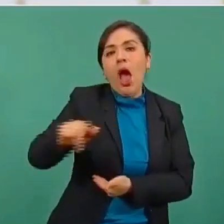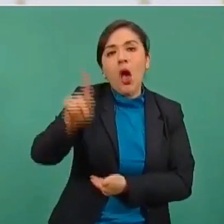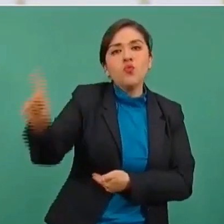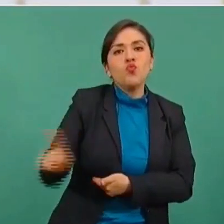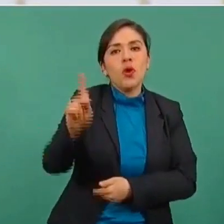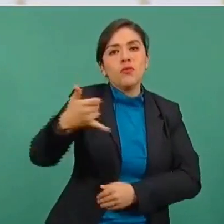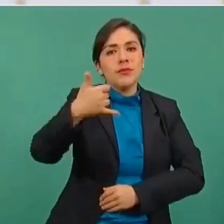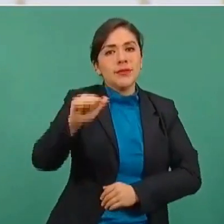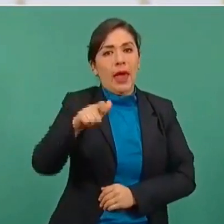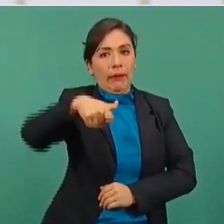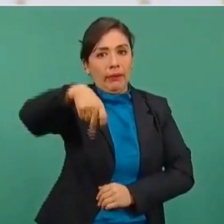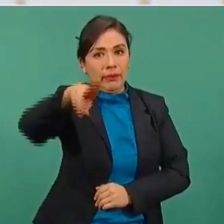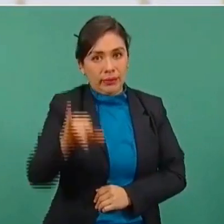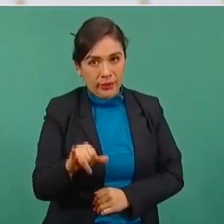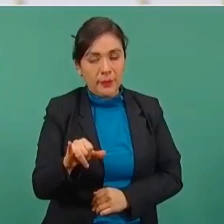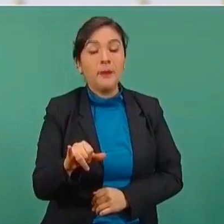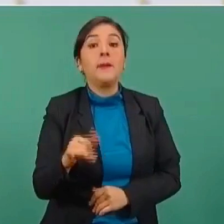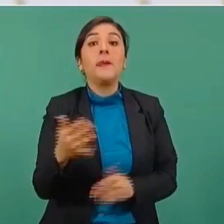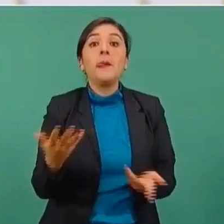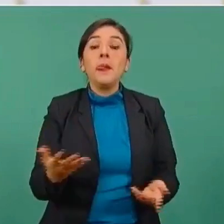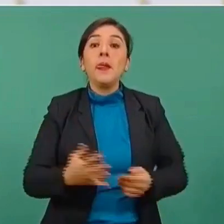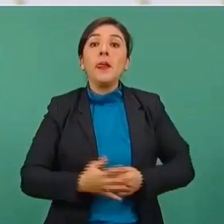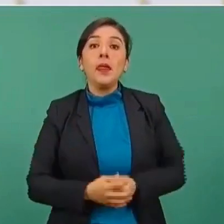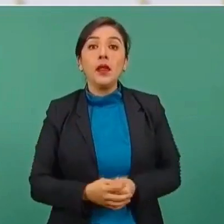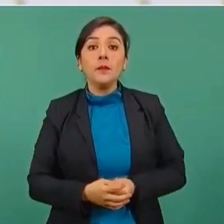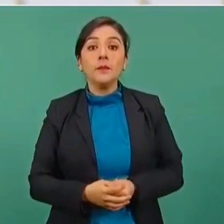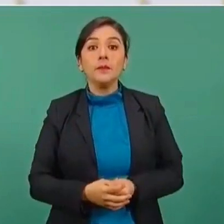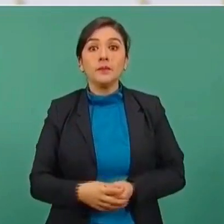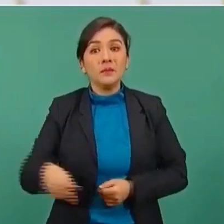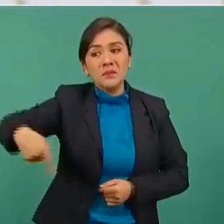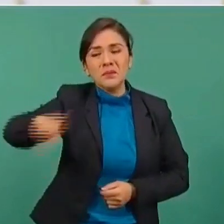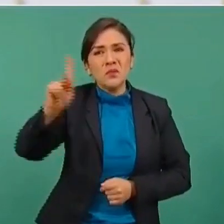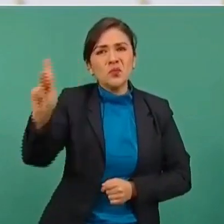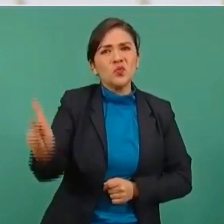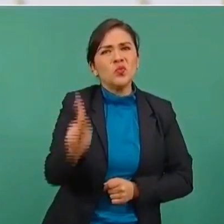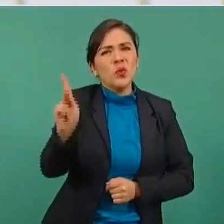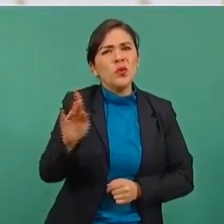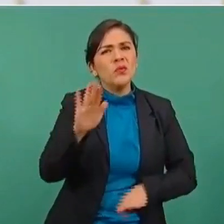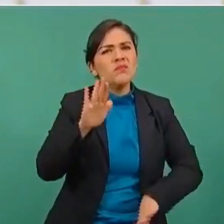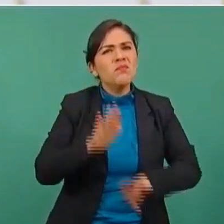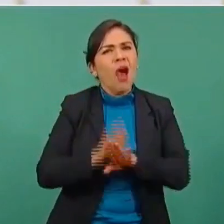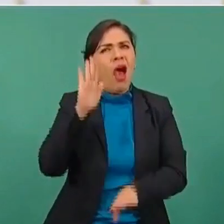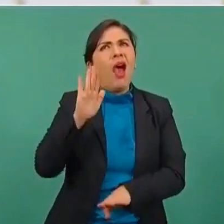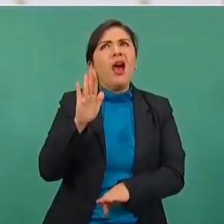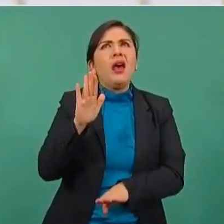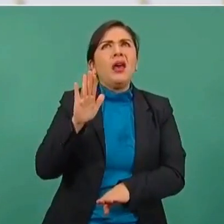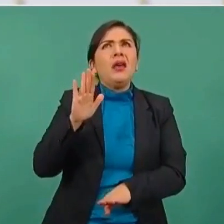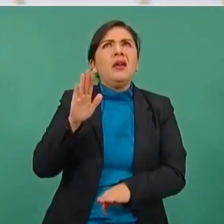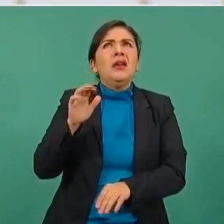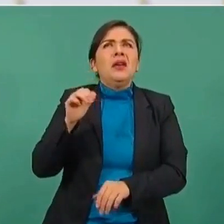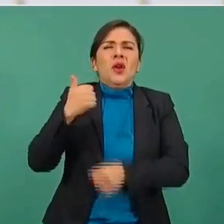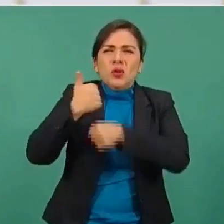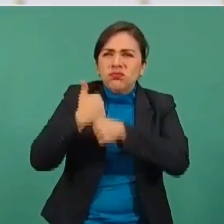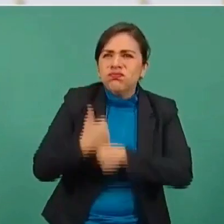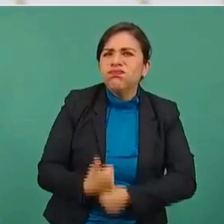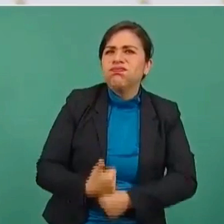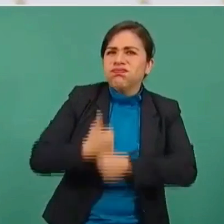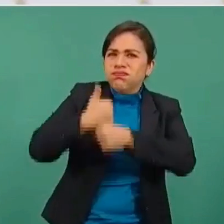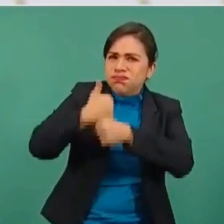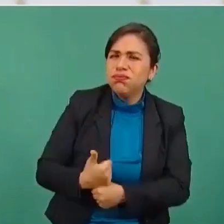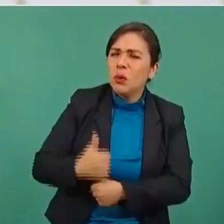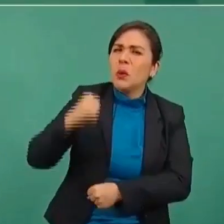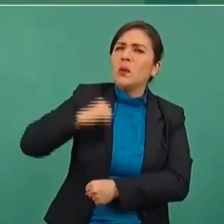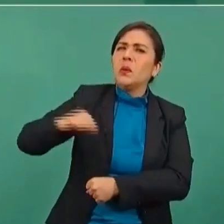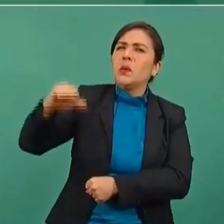yaquis, que han sido víctimas de la